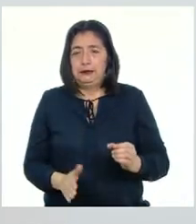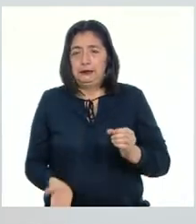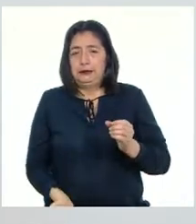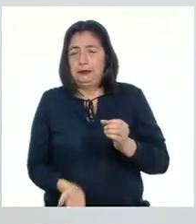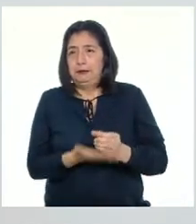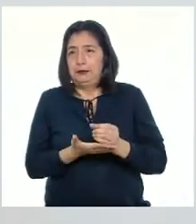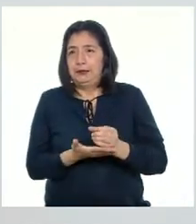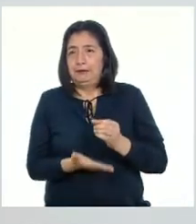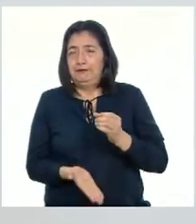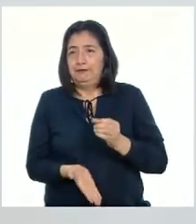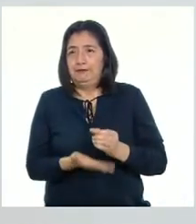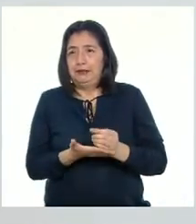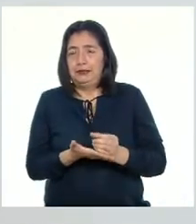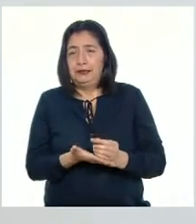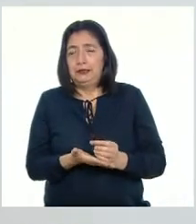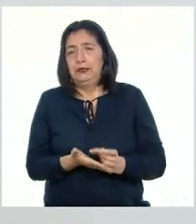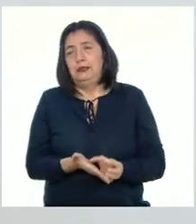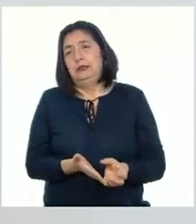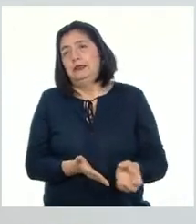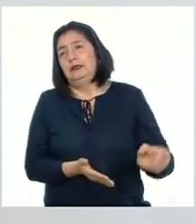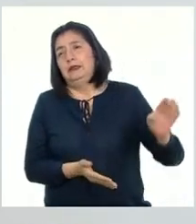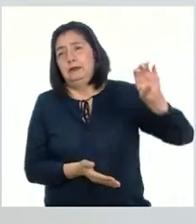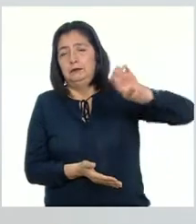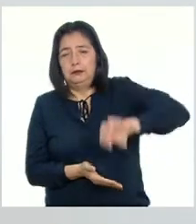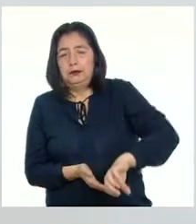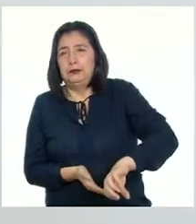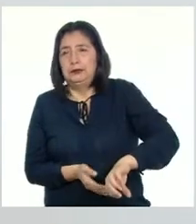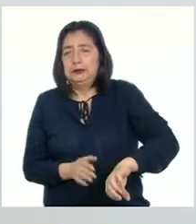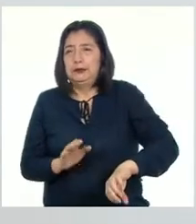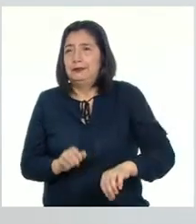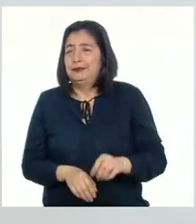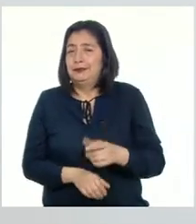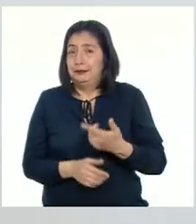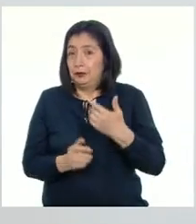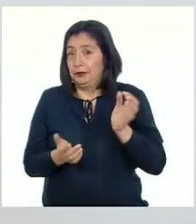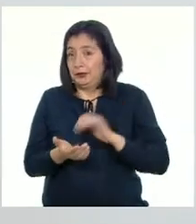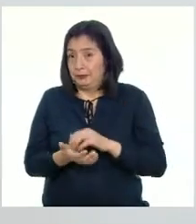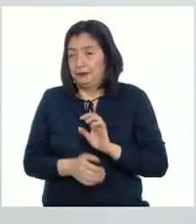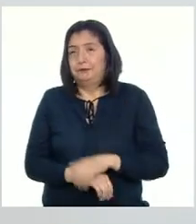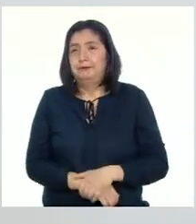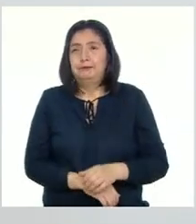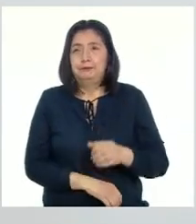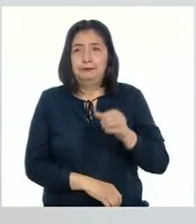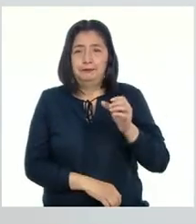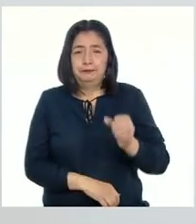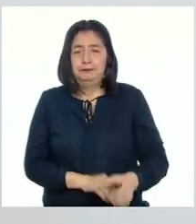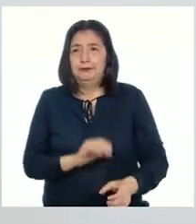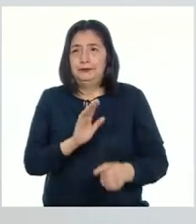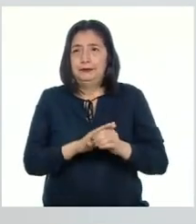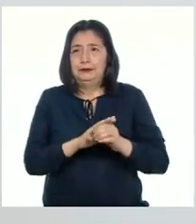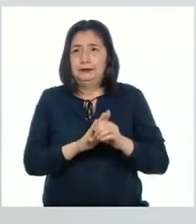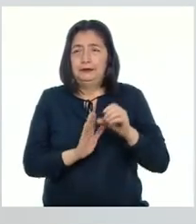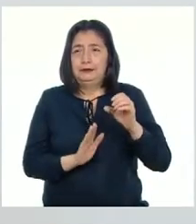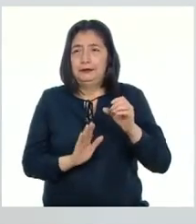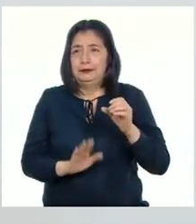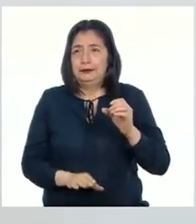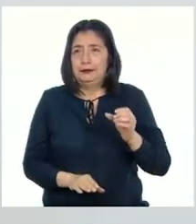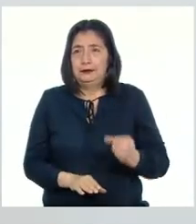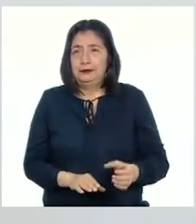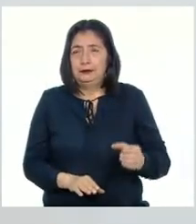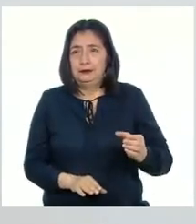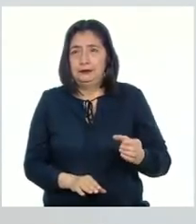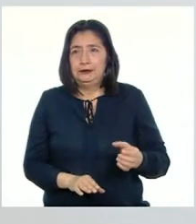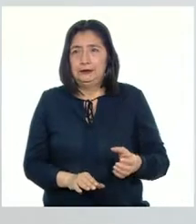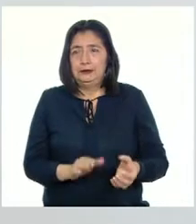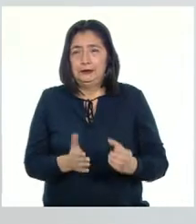abajo voy a voltear Mesa y ¡Cla! Repito O A O I